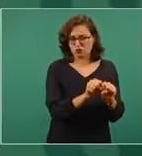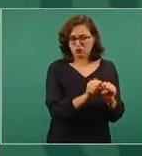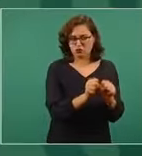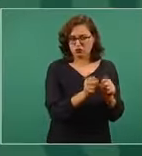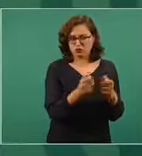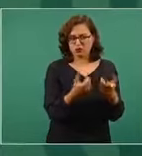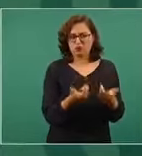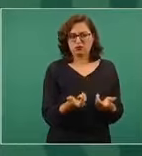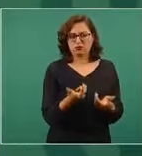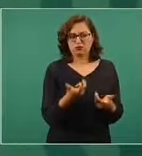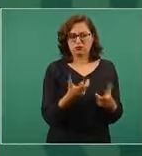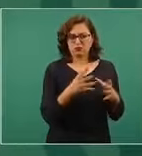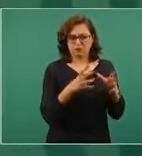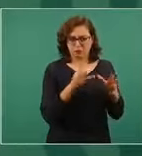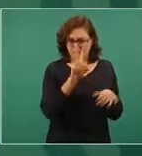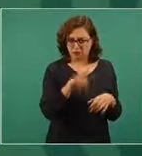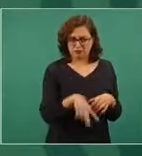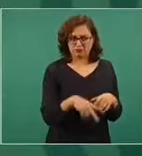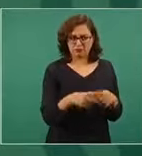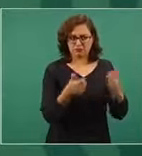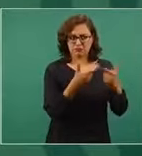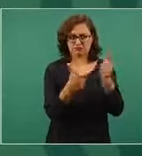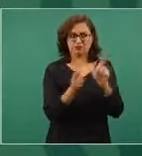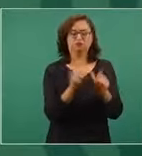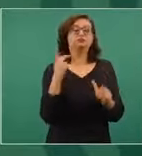sectores antes, o existen.